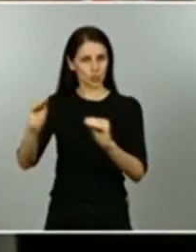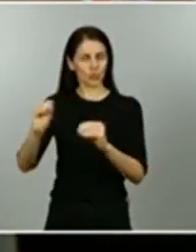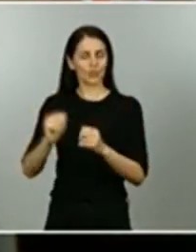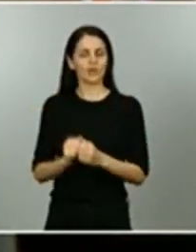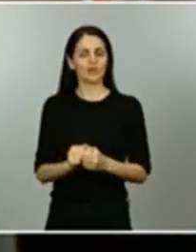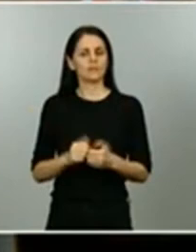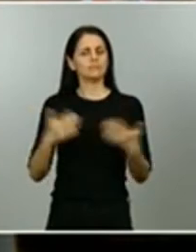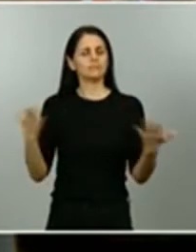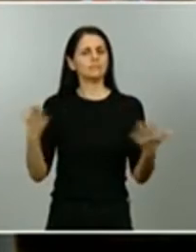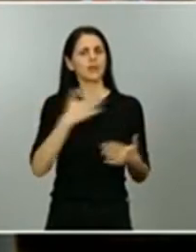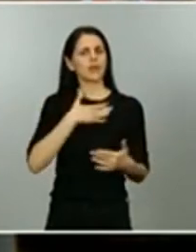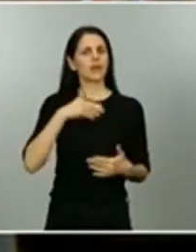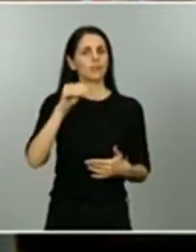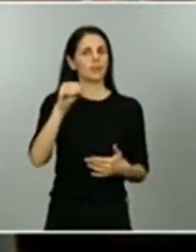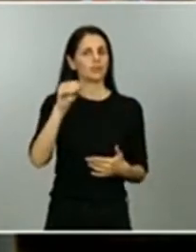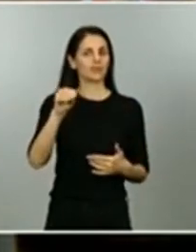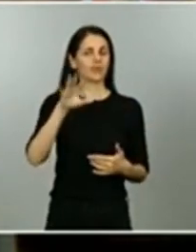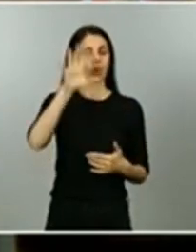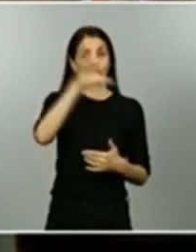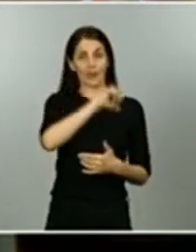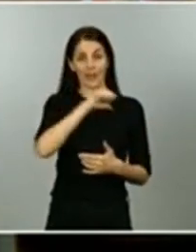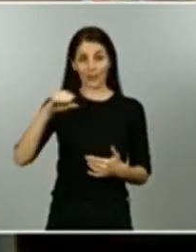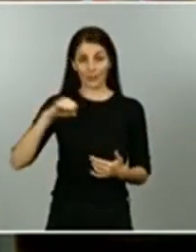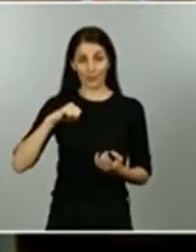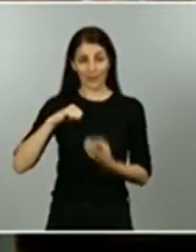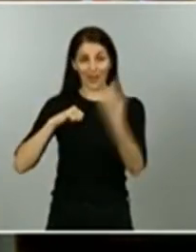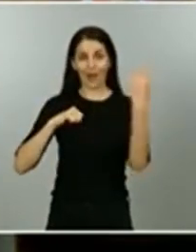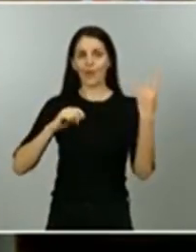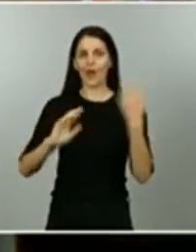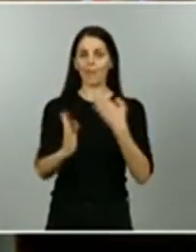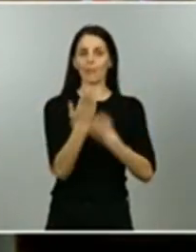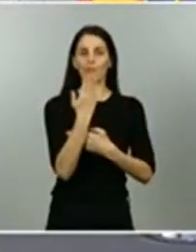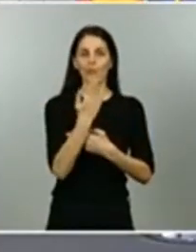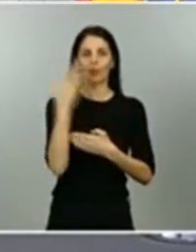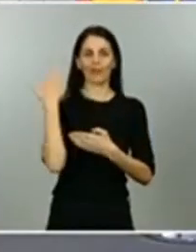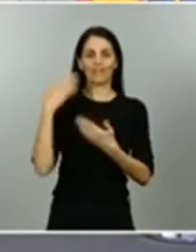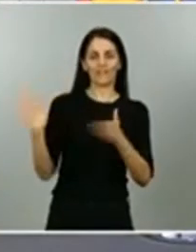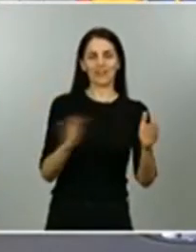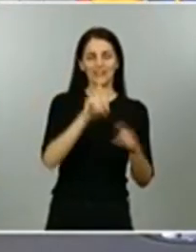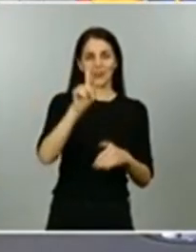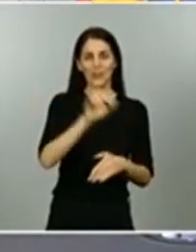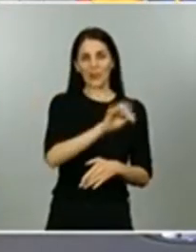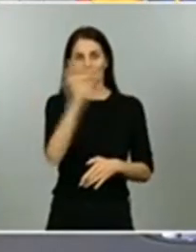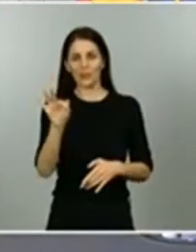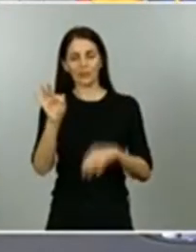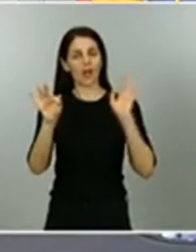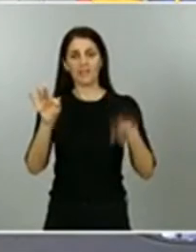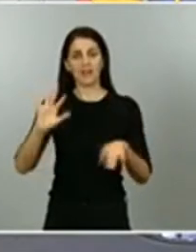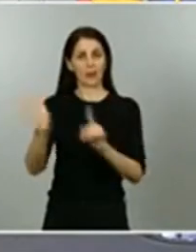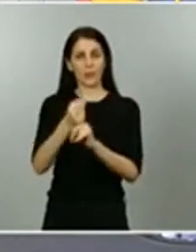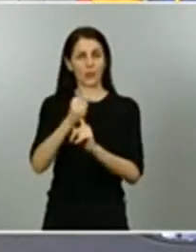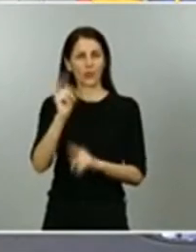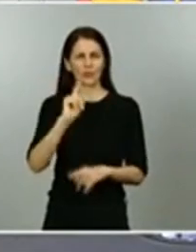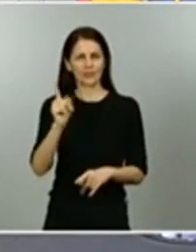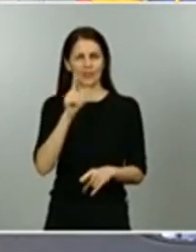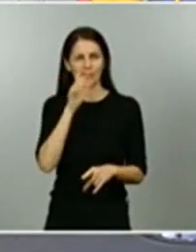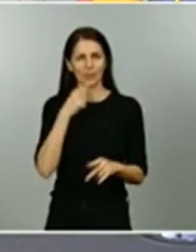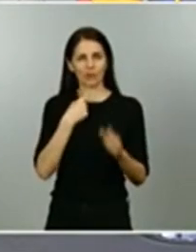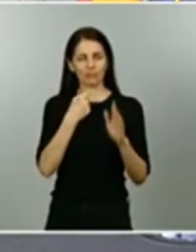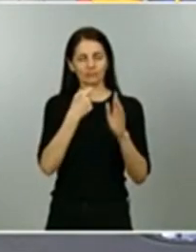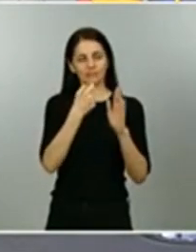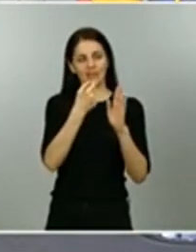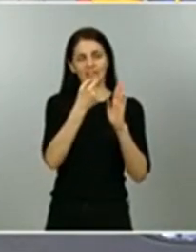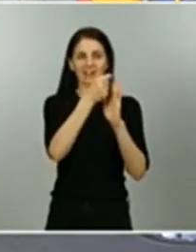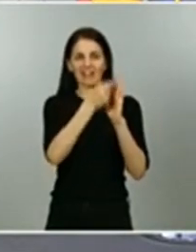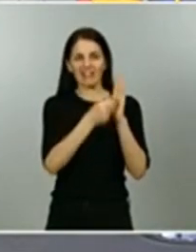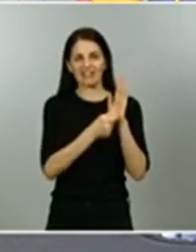autónomas hayan propuesto que sus territorios evolucionen a la fase 1 y no lo hayan conseguido es decir no cumplían los criterios